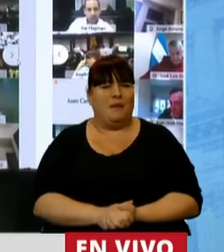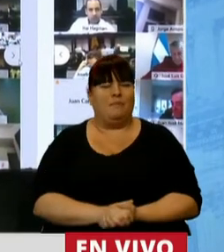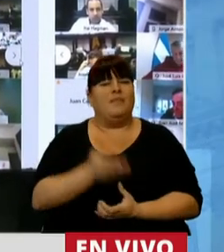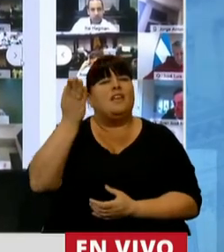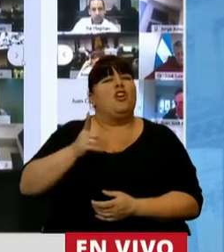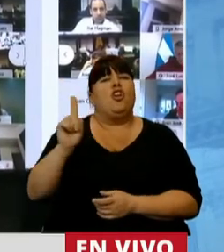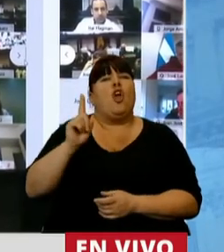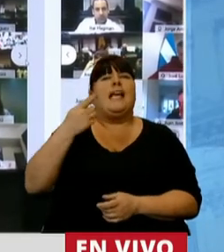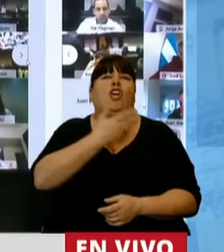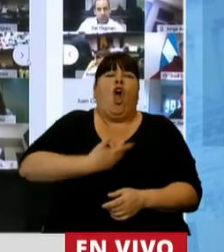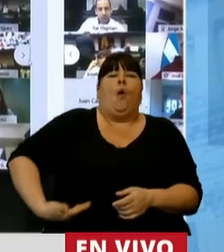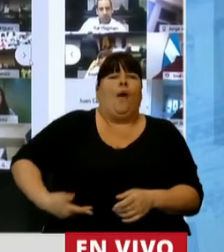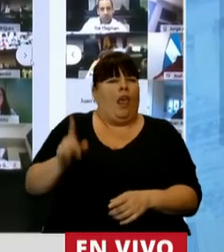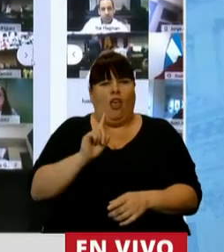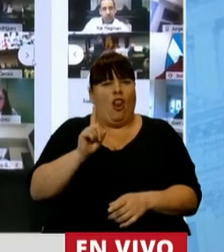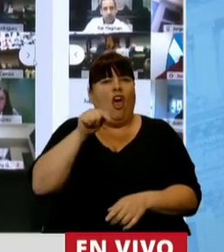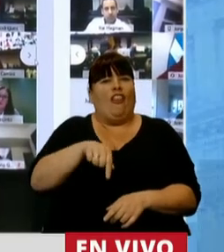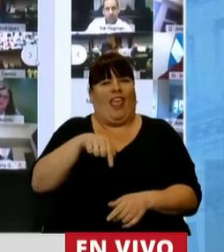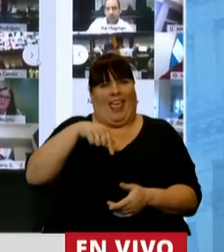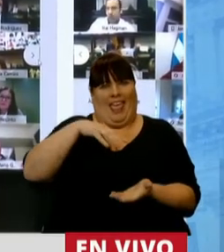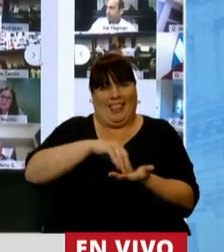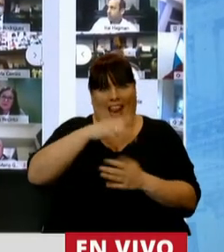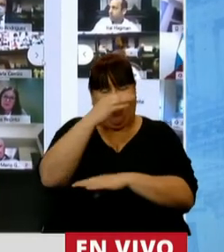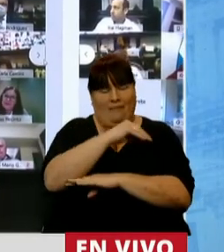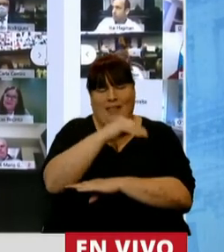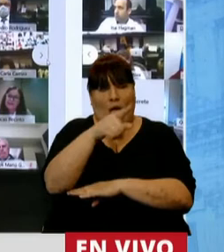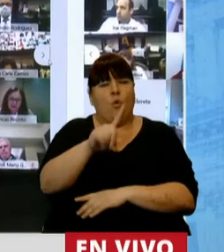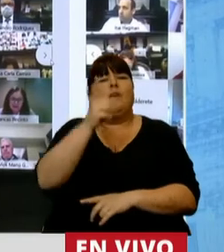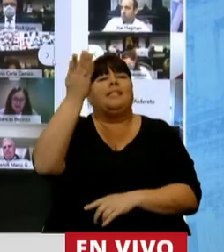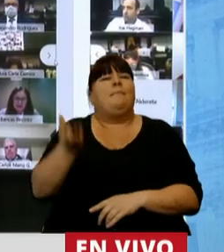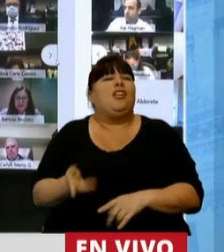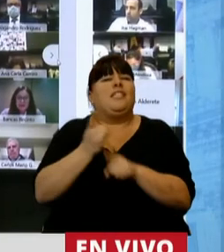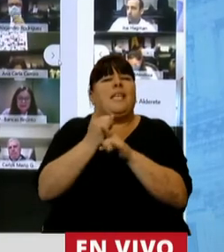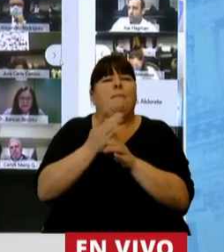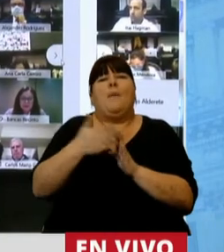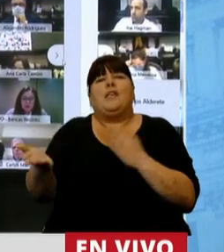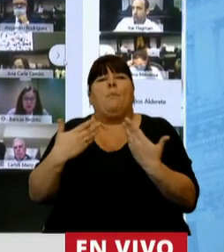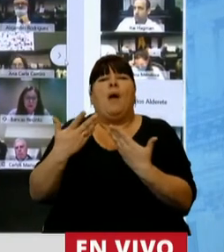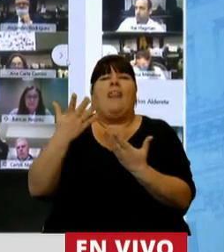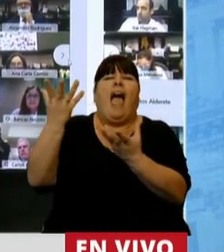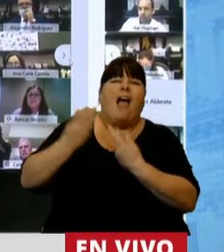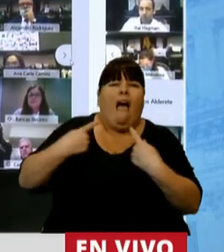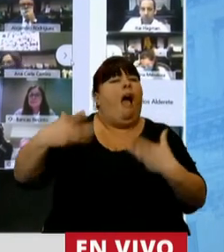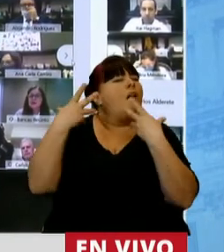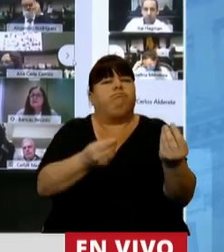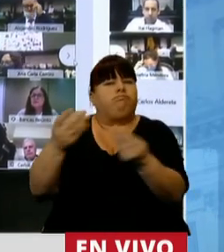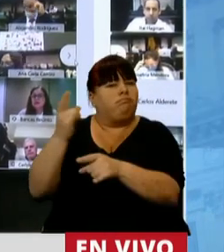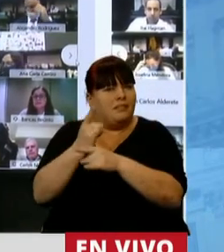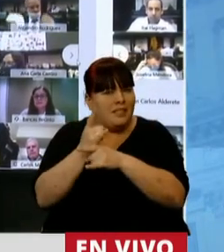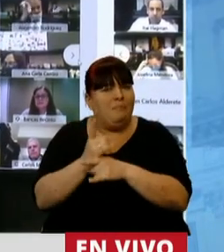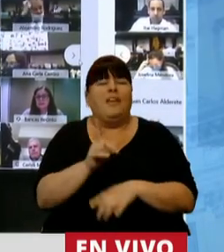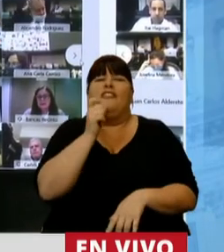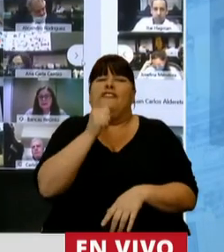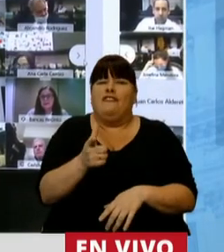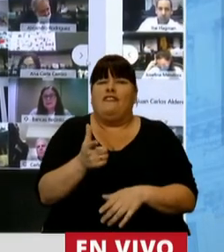no era nuestro gobernador en esa tierra, sino era el vecino por el que siempre se podía contar. Era bastante